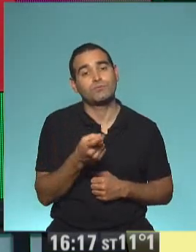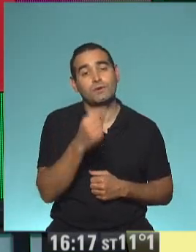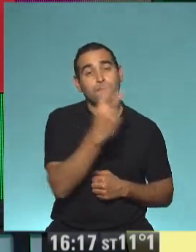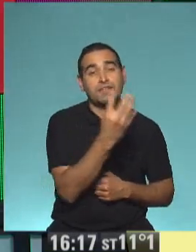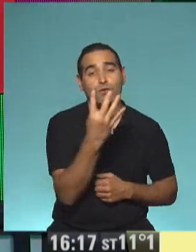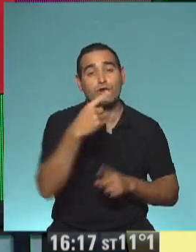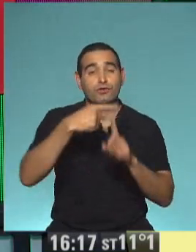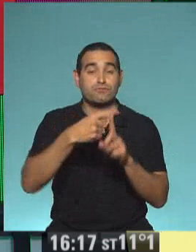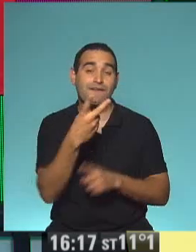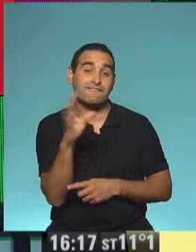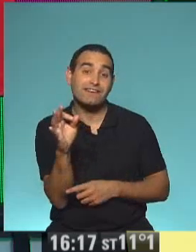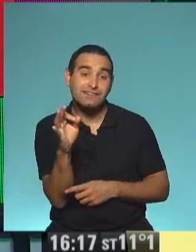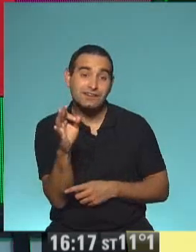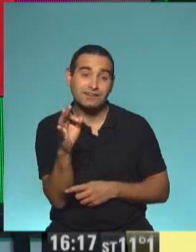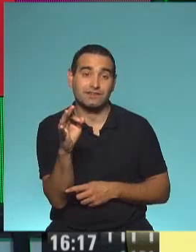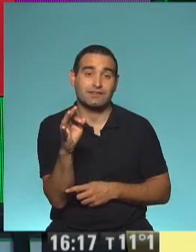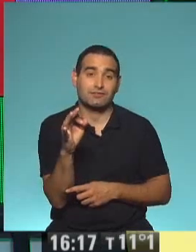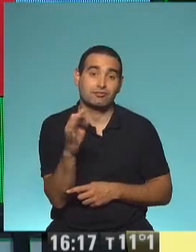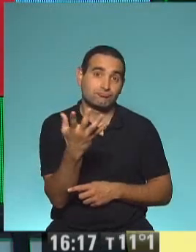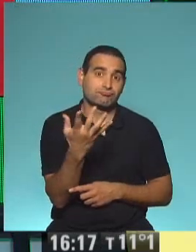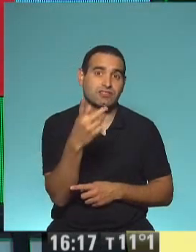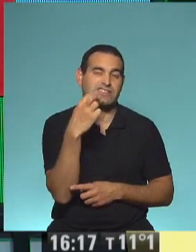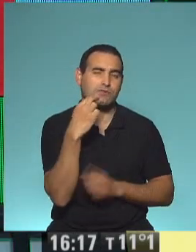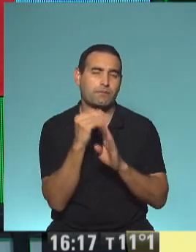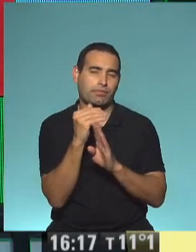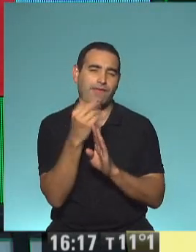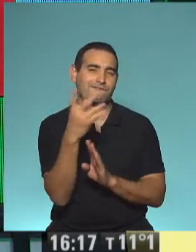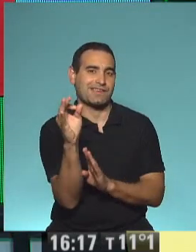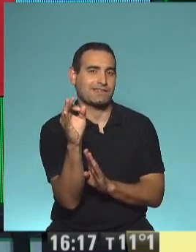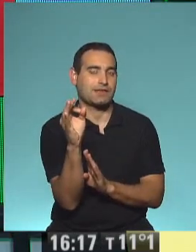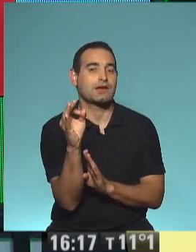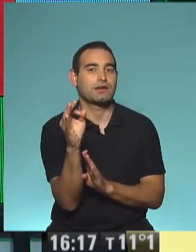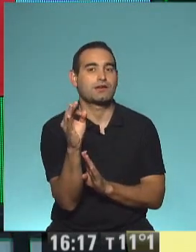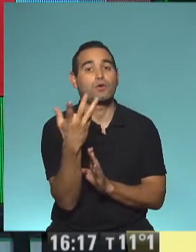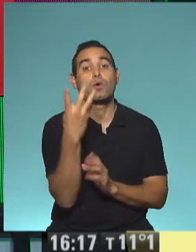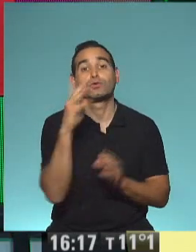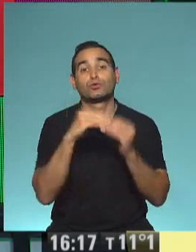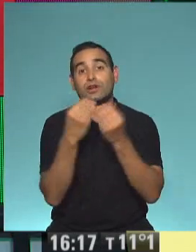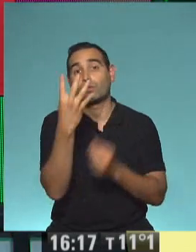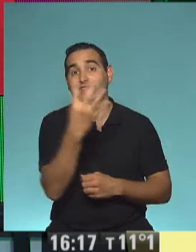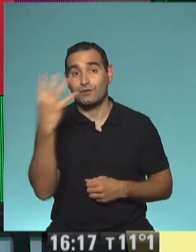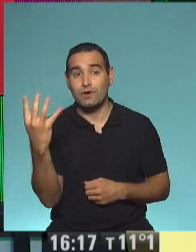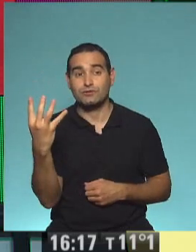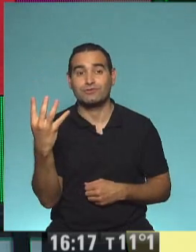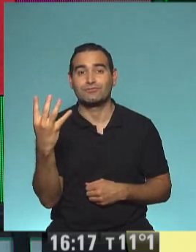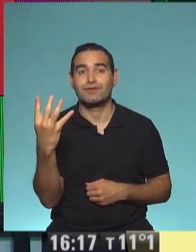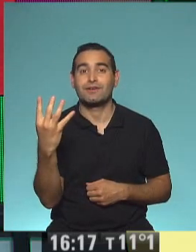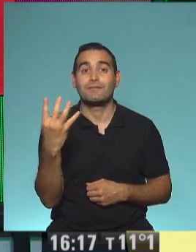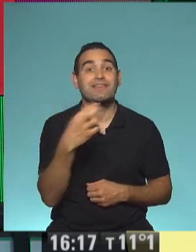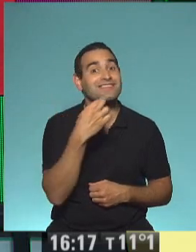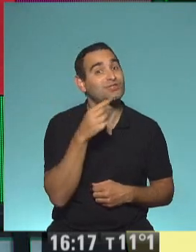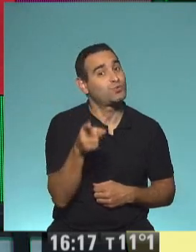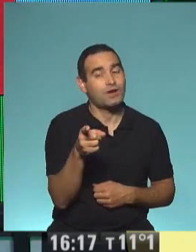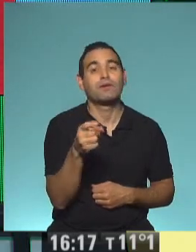24 más 20. Por ejemplo, si redondeáramos el 19, como dijimos, es 44. Pero como es 19,